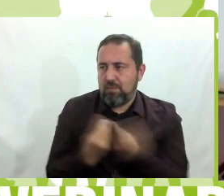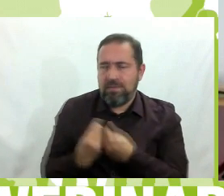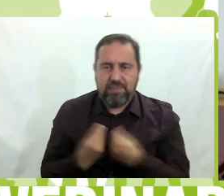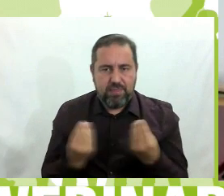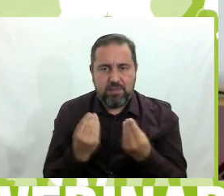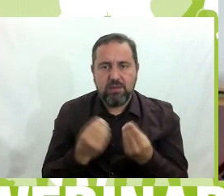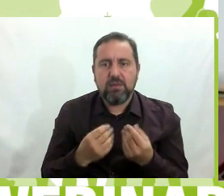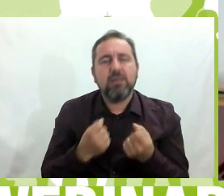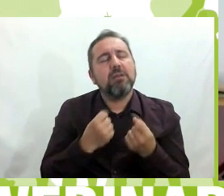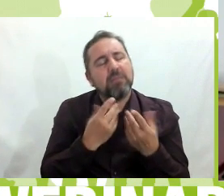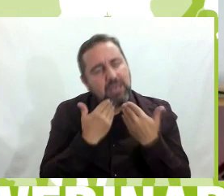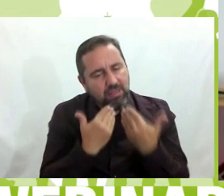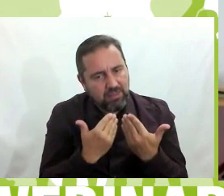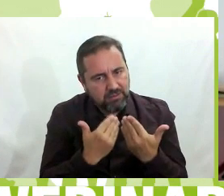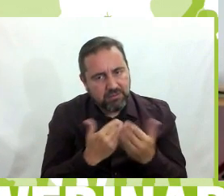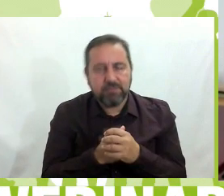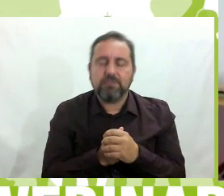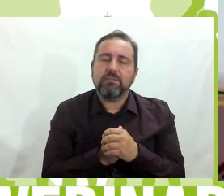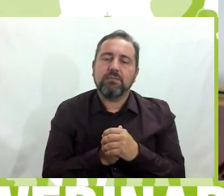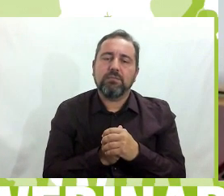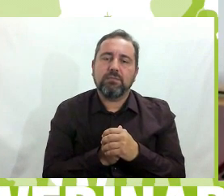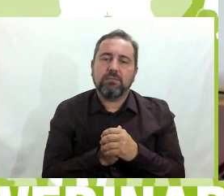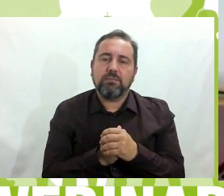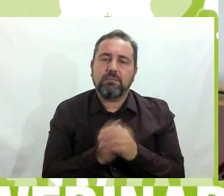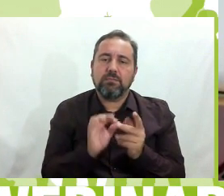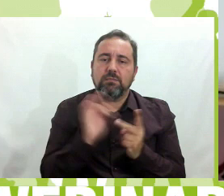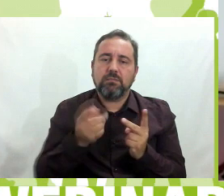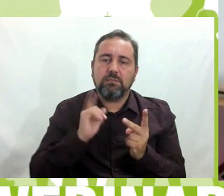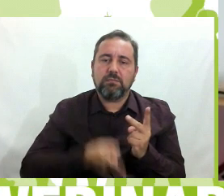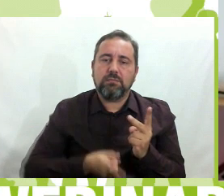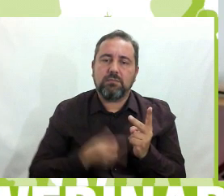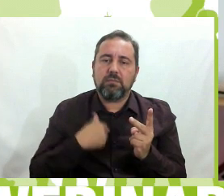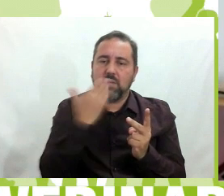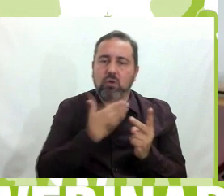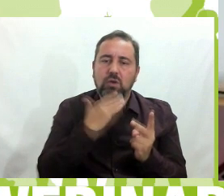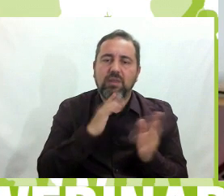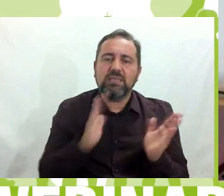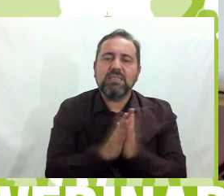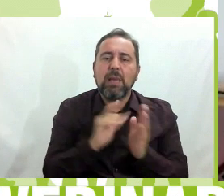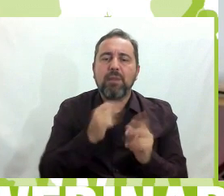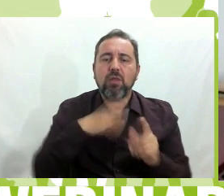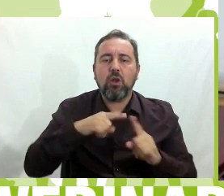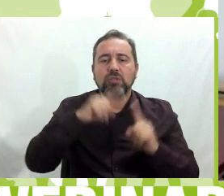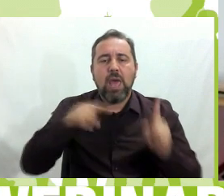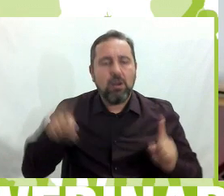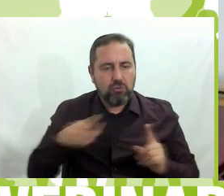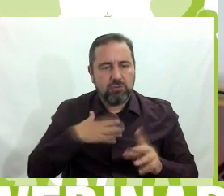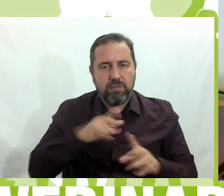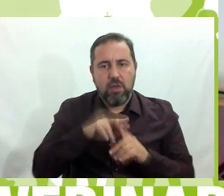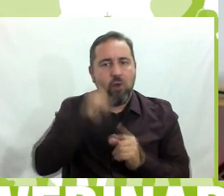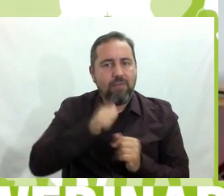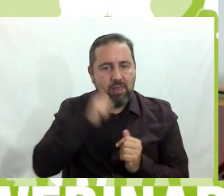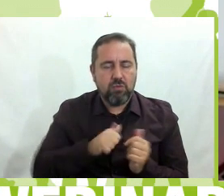Gracias, Sara. A continuación, la directora del Colegio San Pedro de los Arcos de Oviedo, Felisa Velasco,